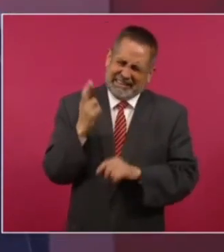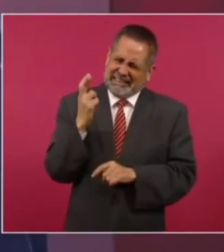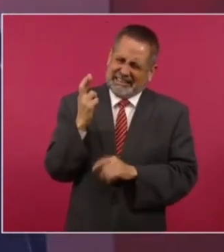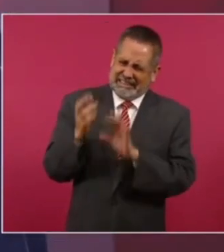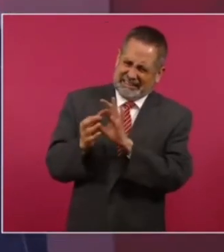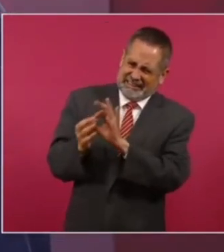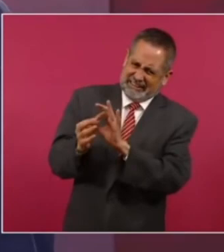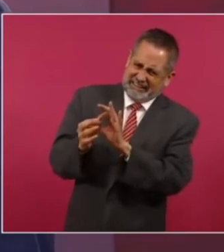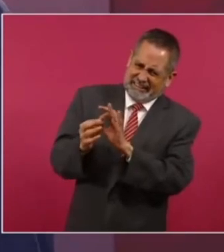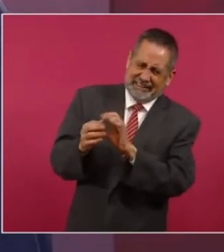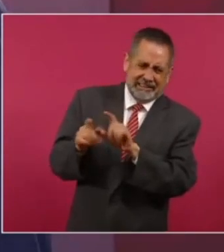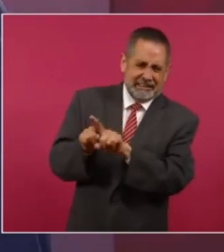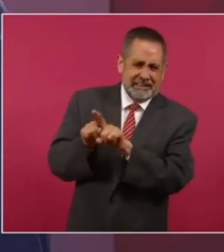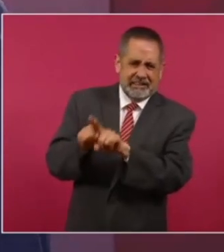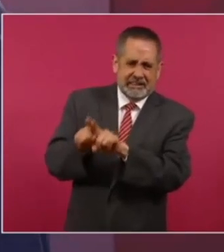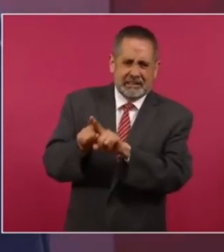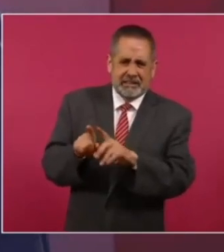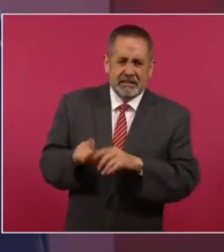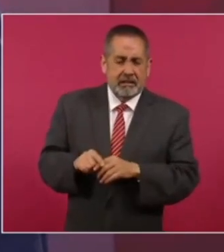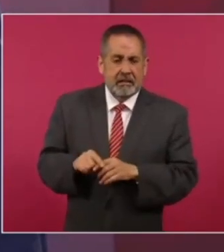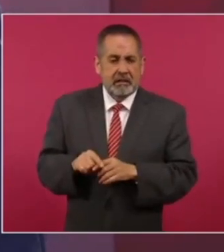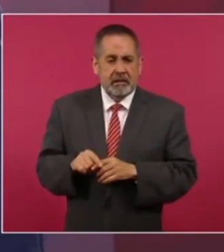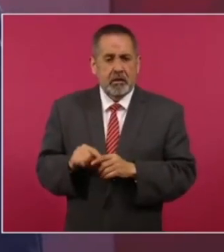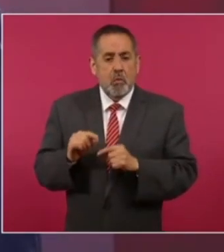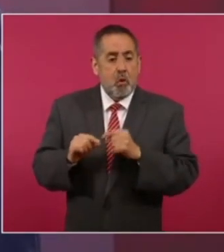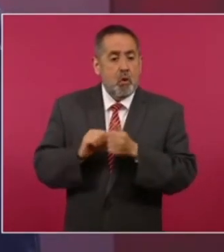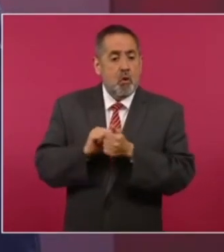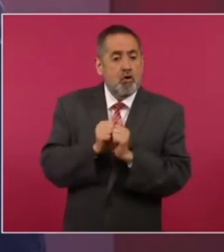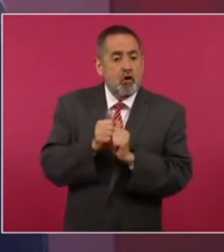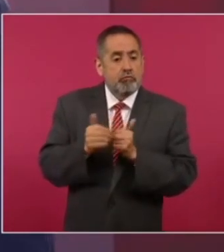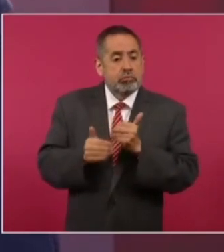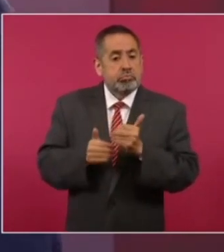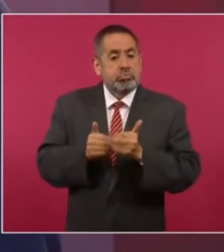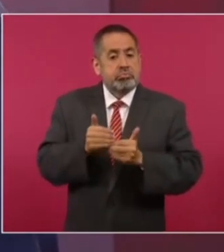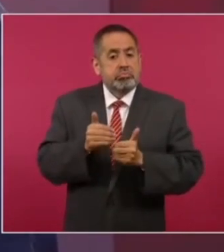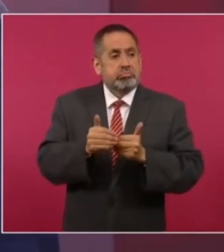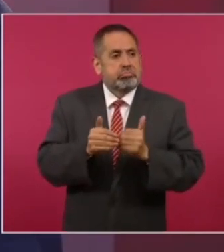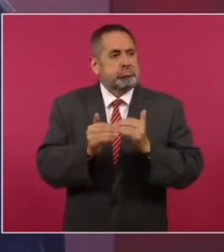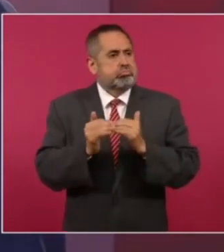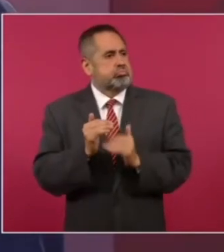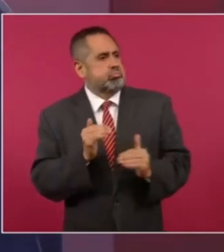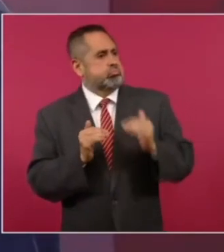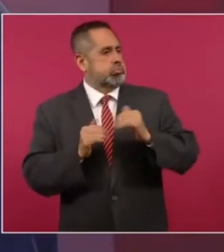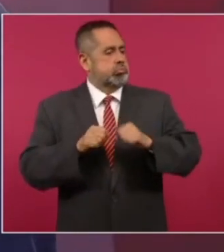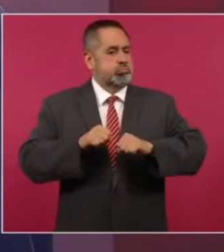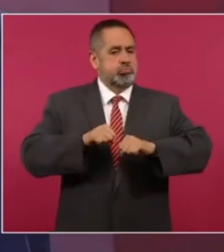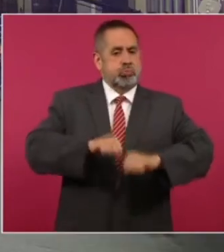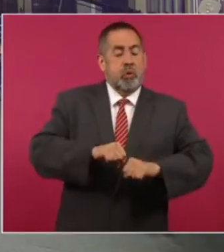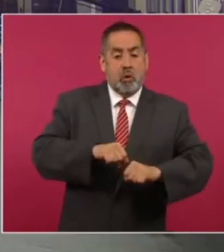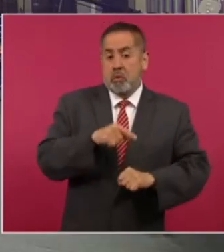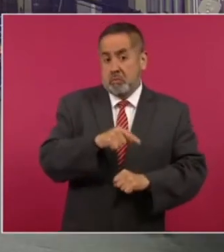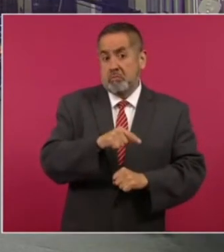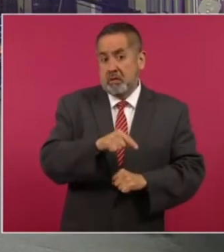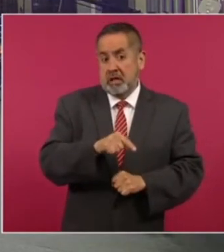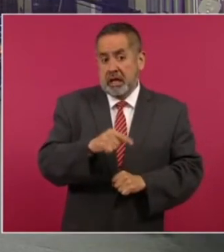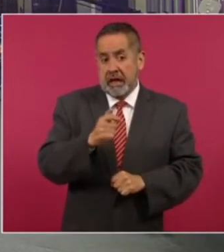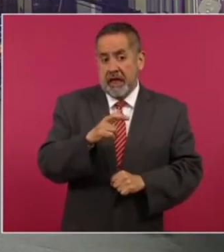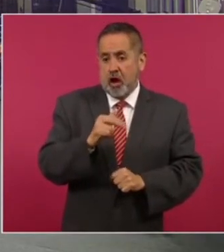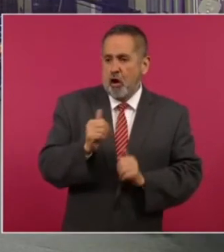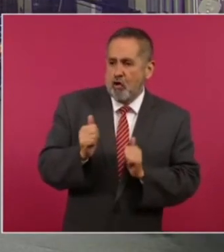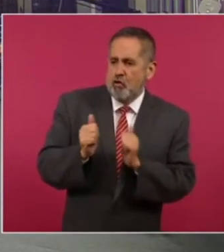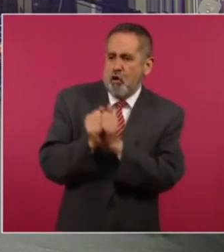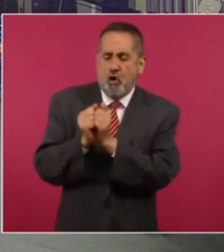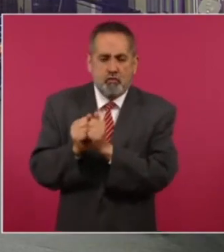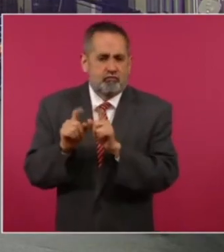porque fue como avanzando avanzando avanzando hasta que se puso del lado de él